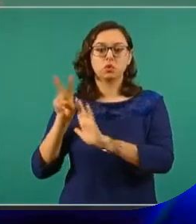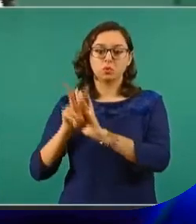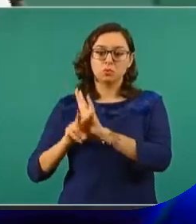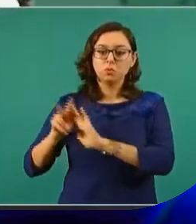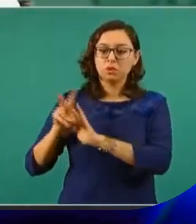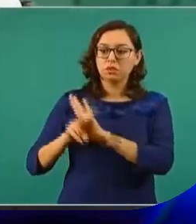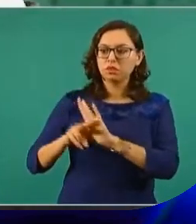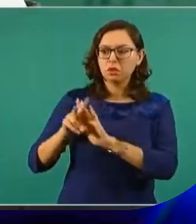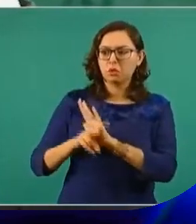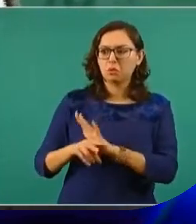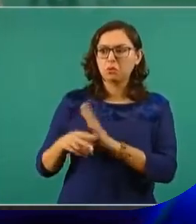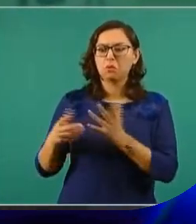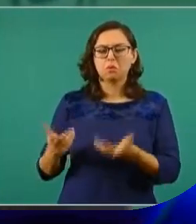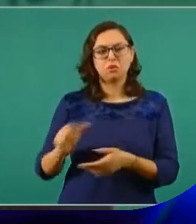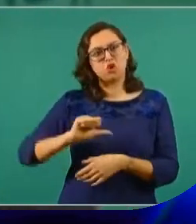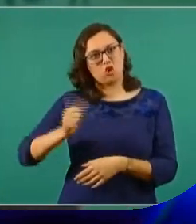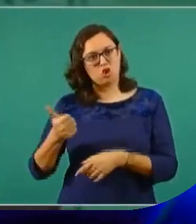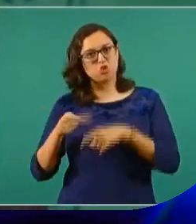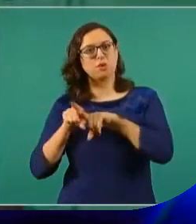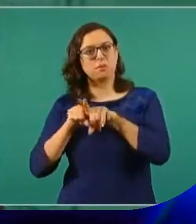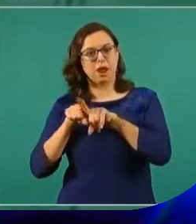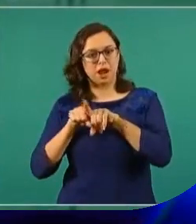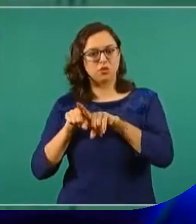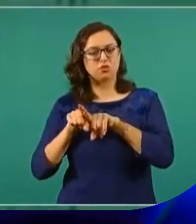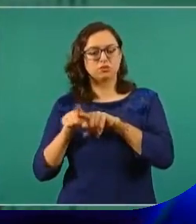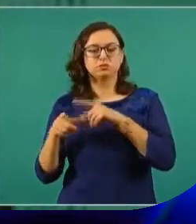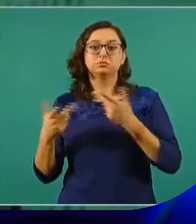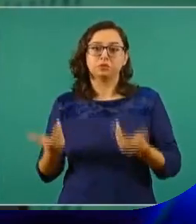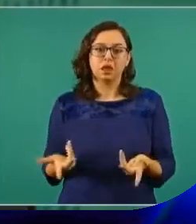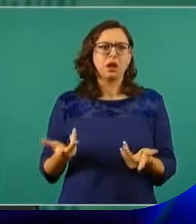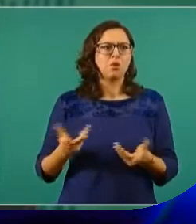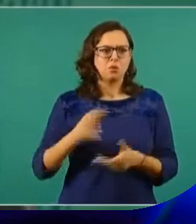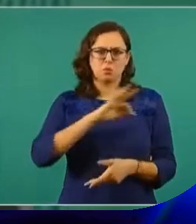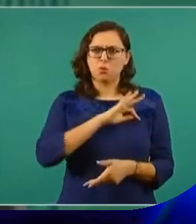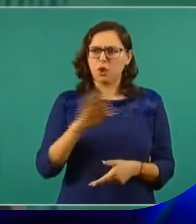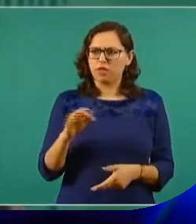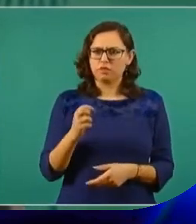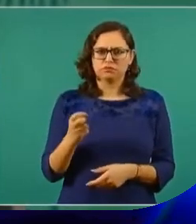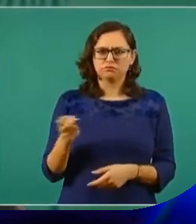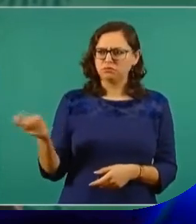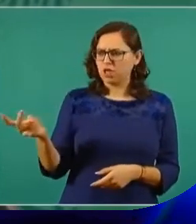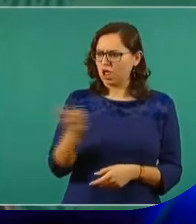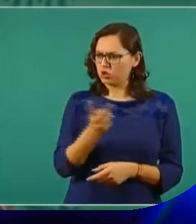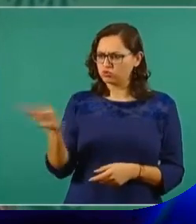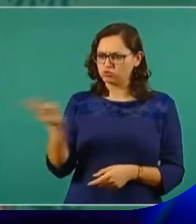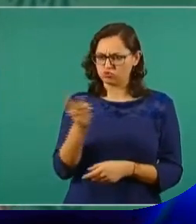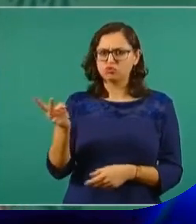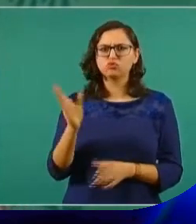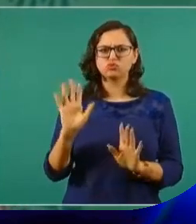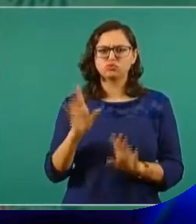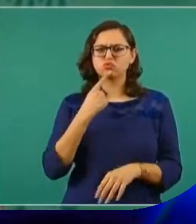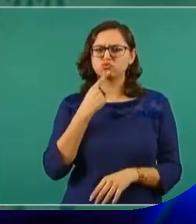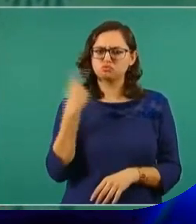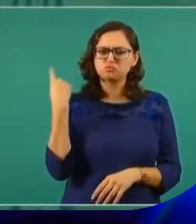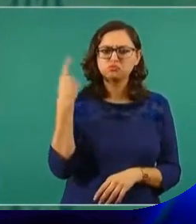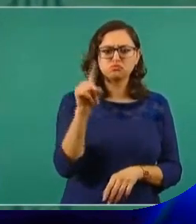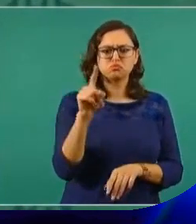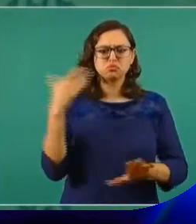y que la autoridad, en este caso la fiscalía, o si tiene que ver con lo electoral,